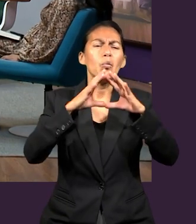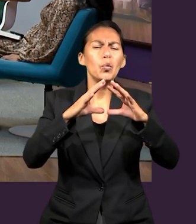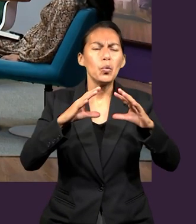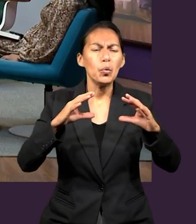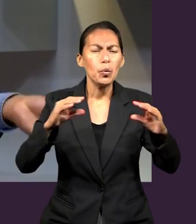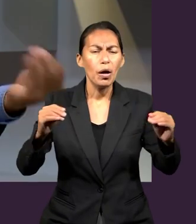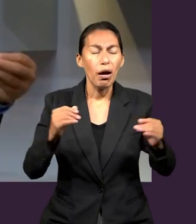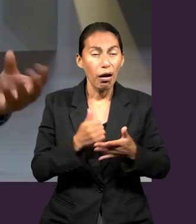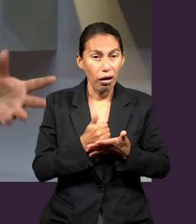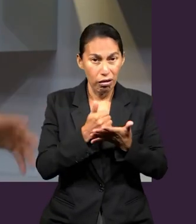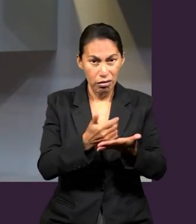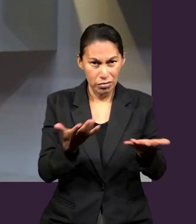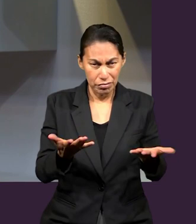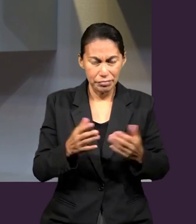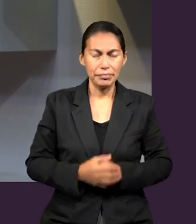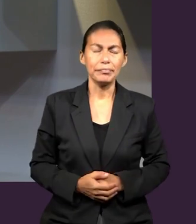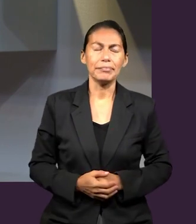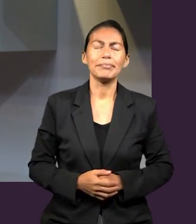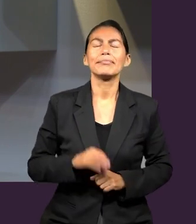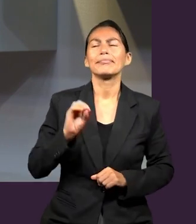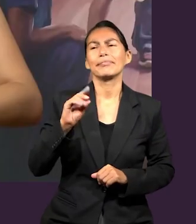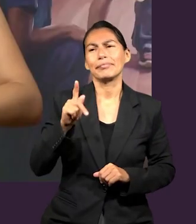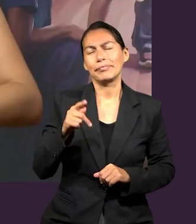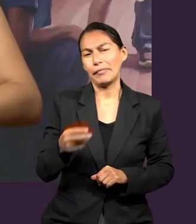actuales podemos ayudar a sanar?